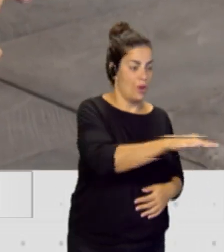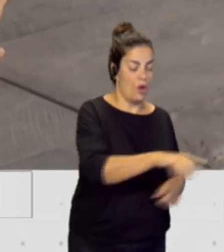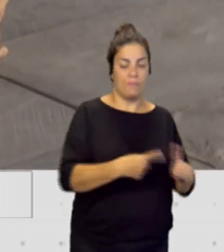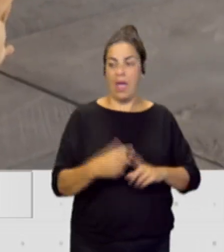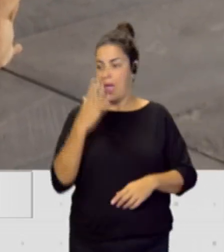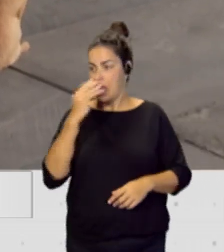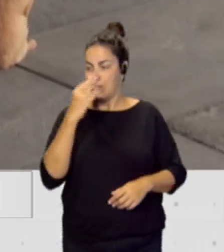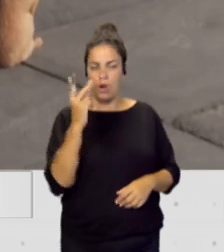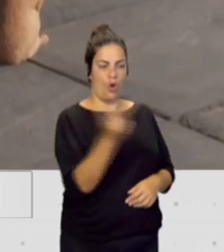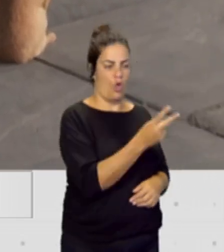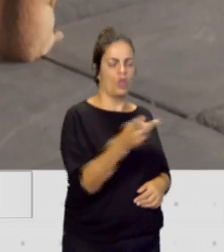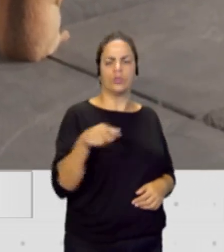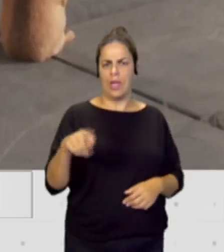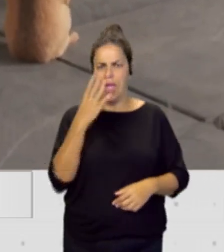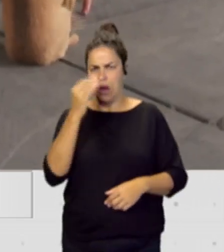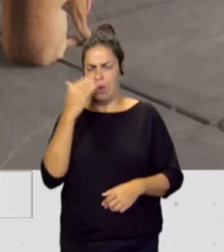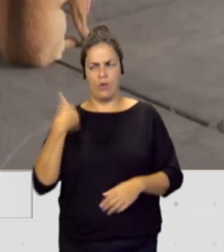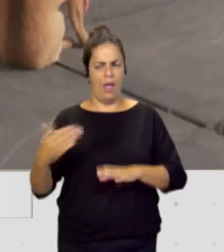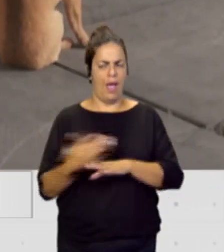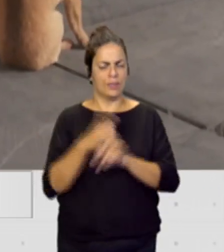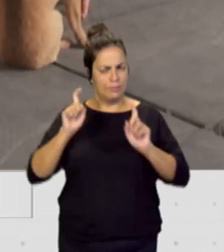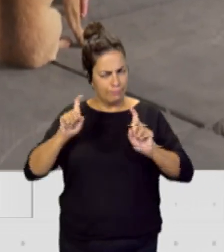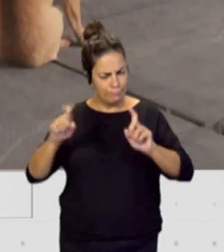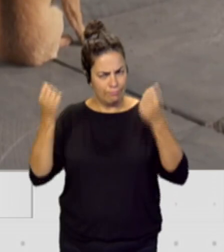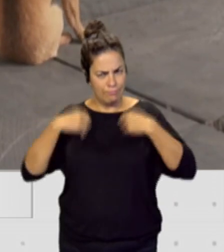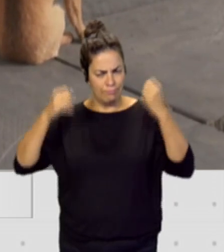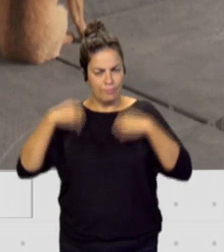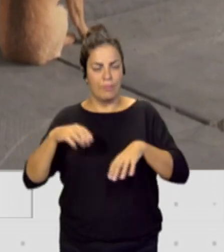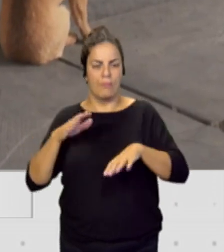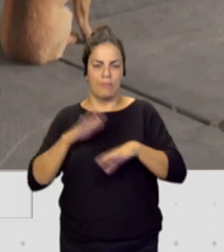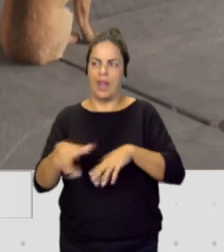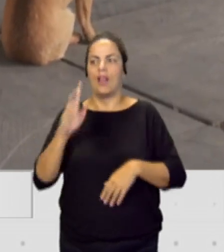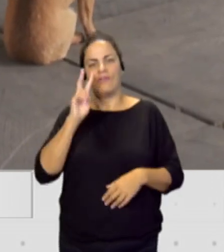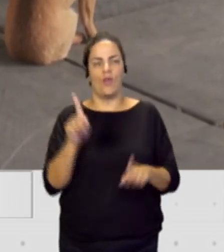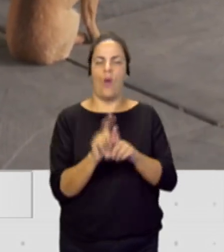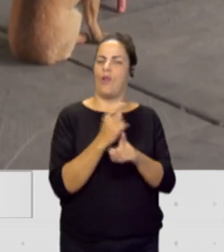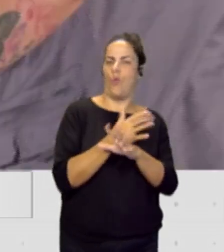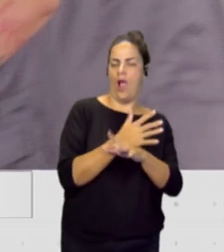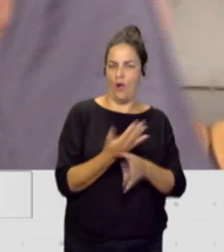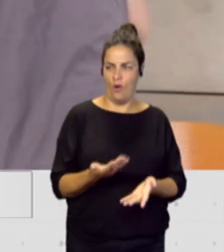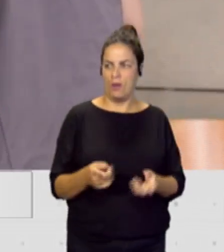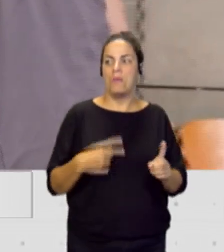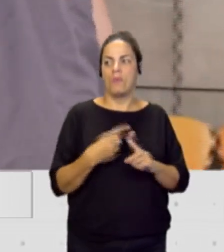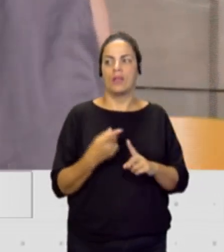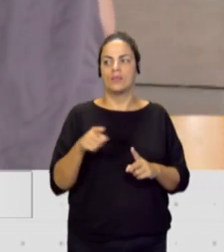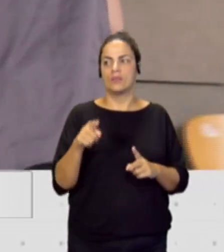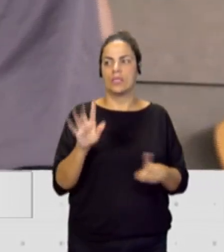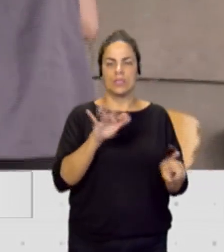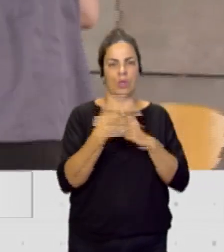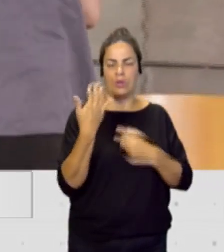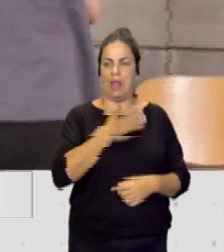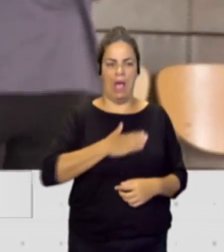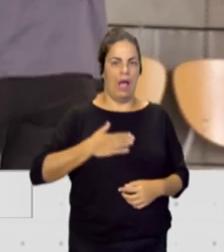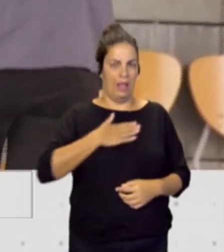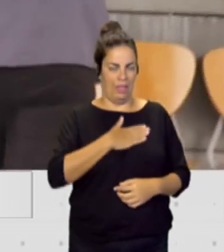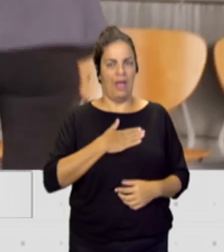perro, el perro está entrenado precisamente para que le parezca un juego y le sea una situación absolutamente agradable. Por lo tanto,